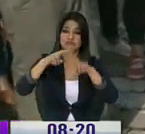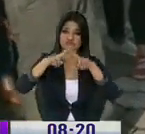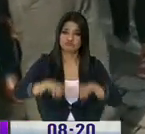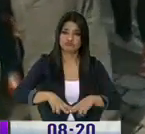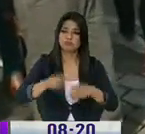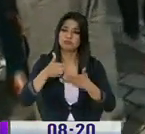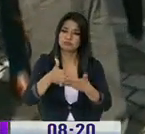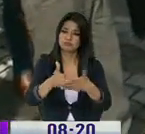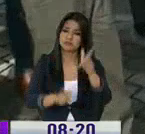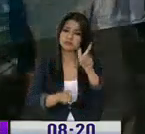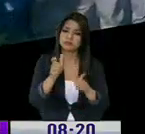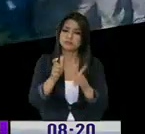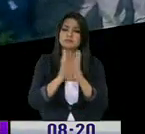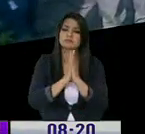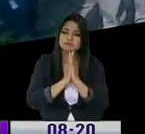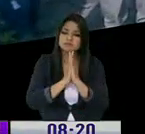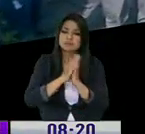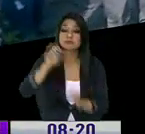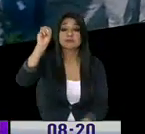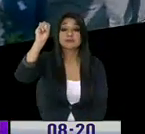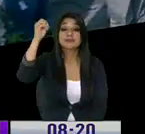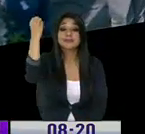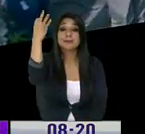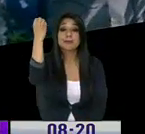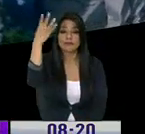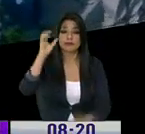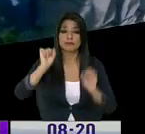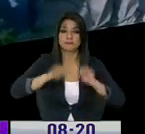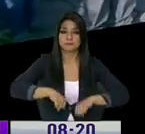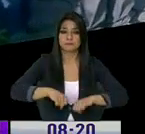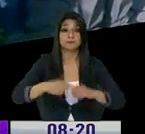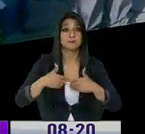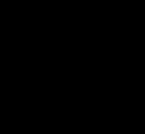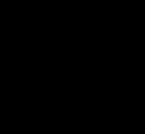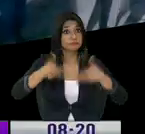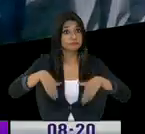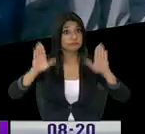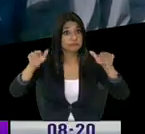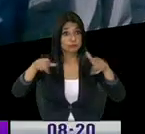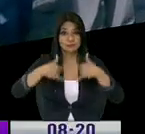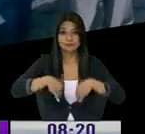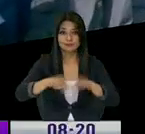ayudarles a los vecinos con un semáforo en esta intersección. Con esto yo me despido, pero ustedes siguen con más en Estudios. Buenos días.